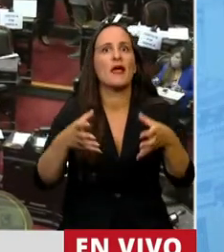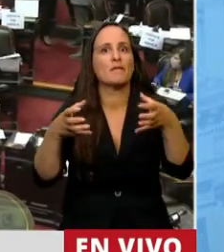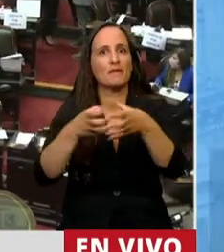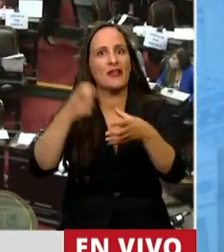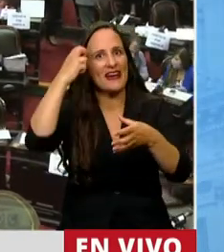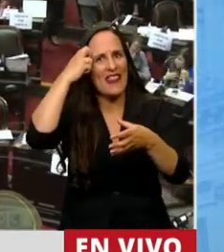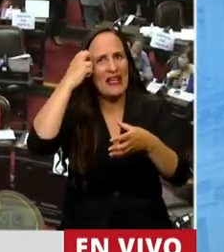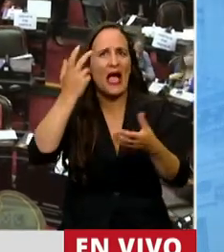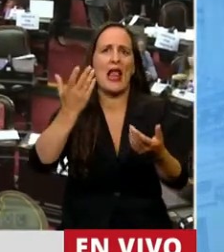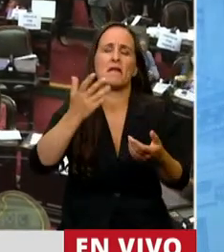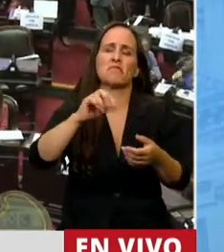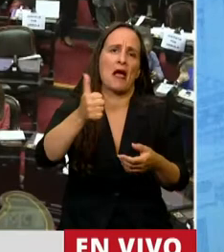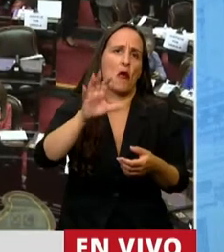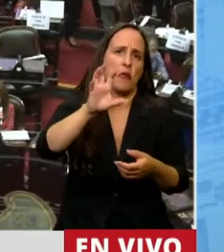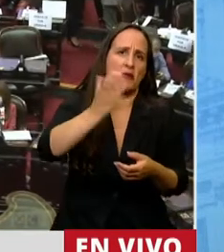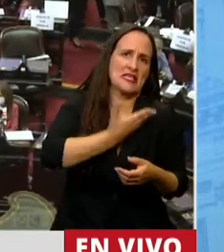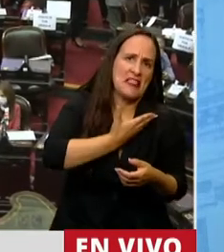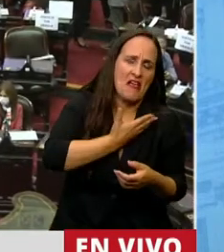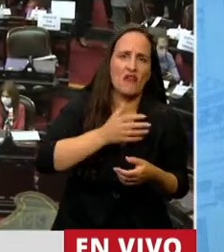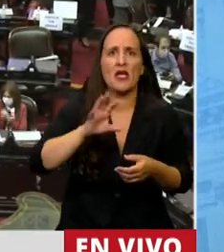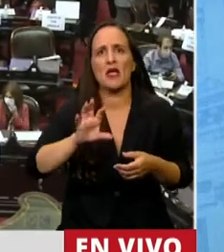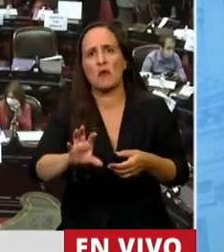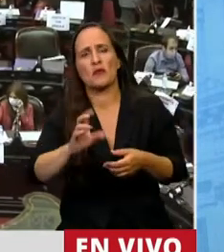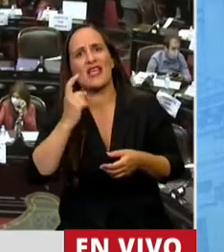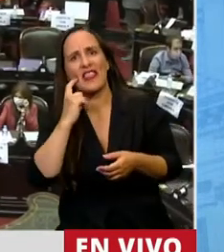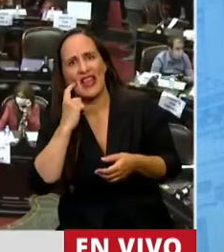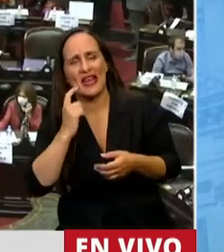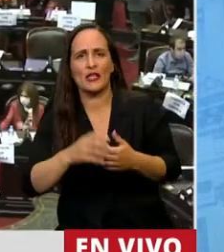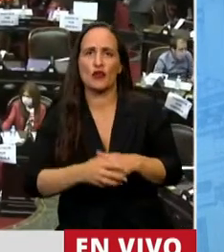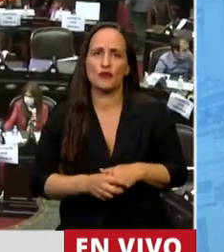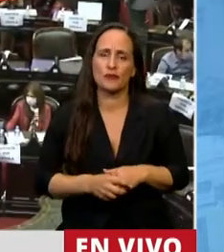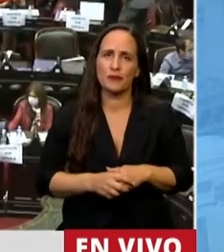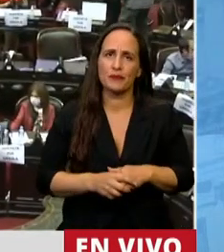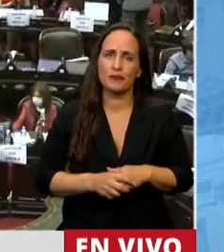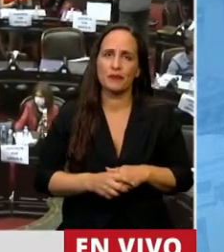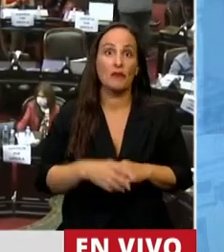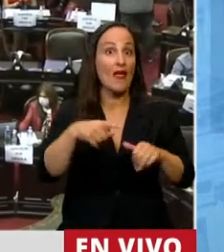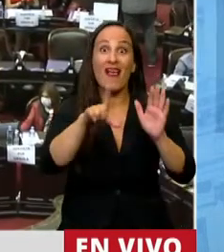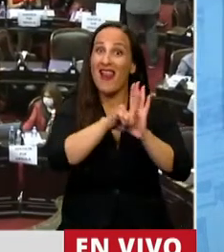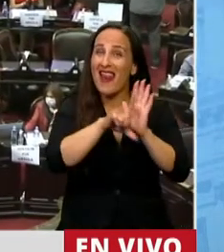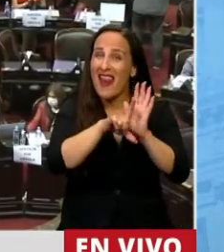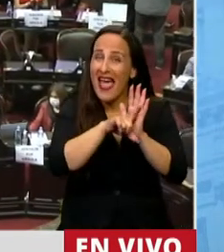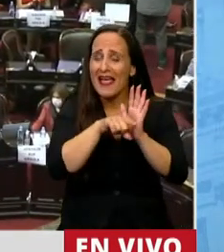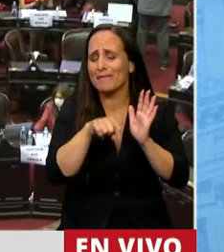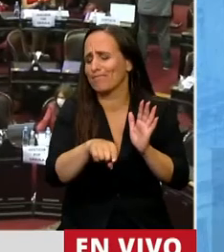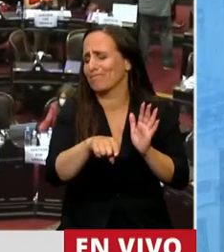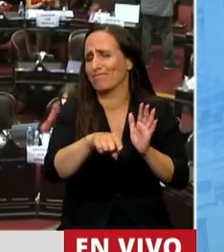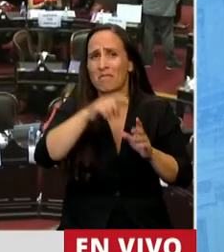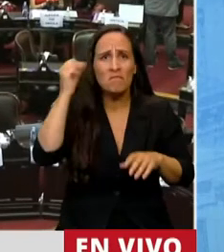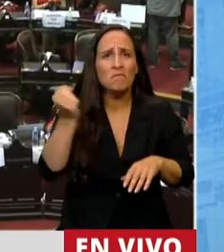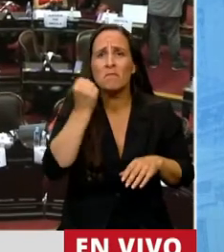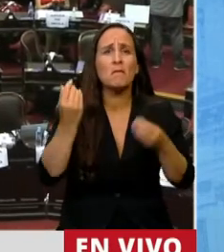provincias como Santa Fe y Entre Ríos. En términos políticos, señor Presidente, esta ley significó la apertura